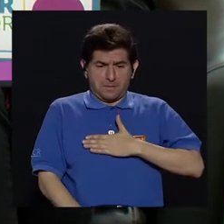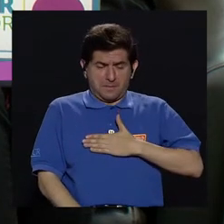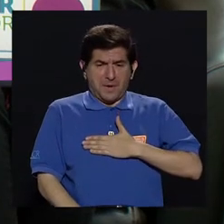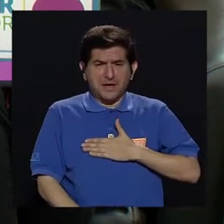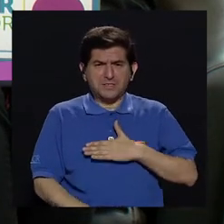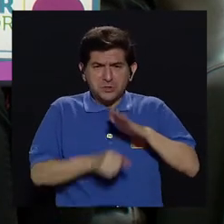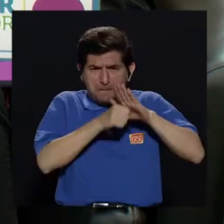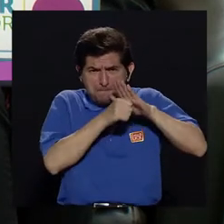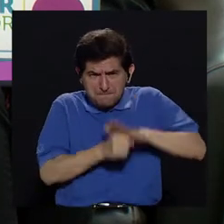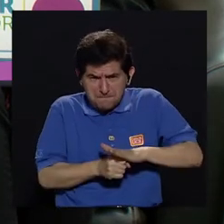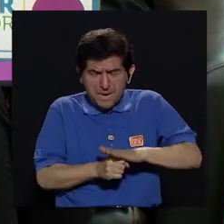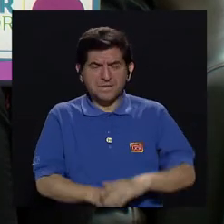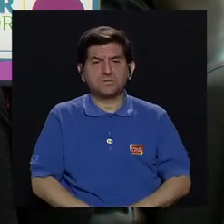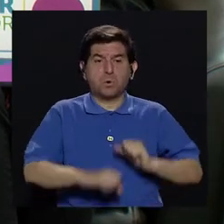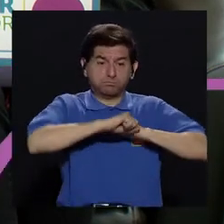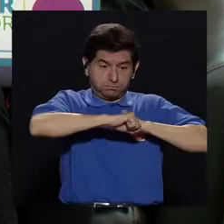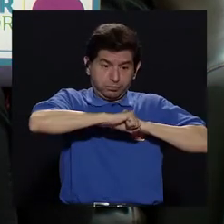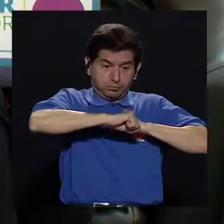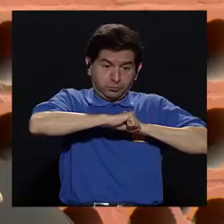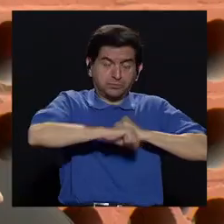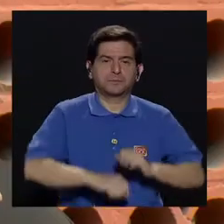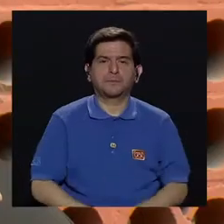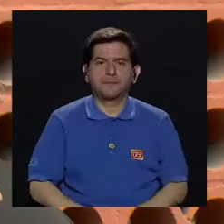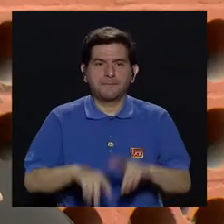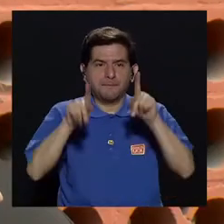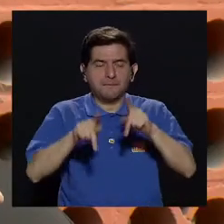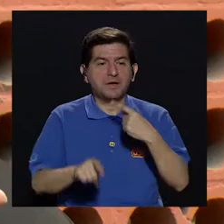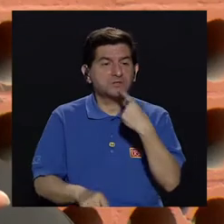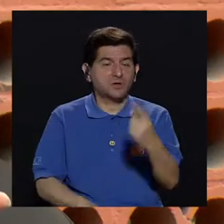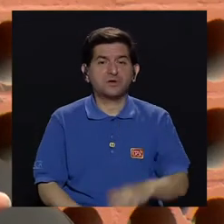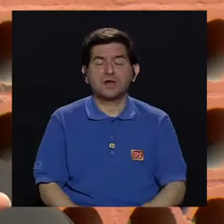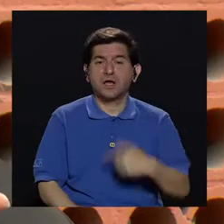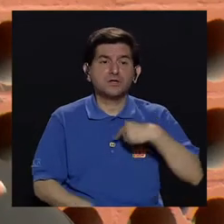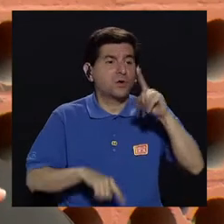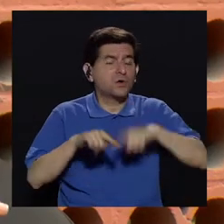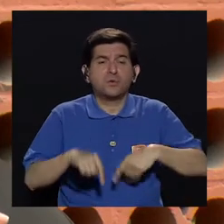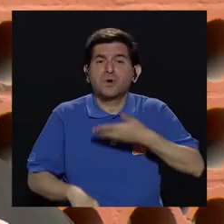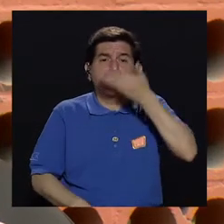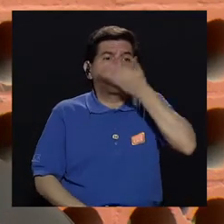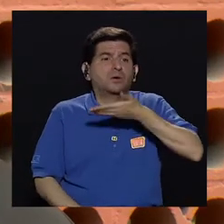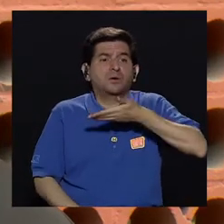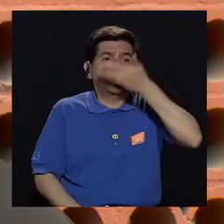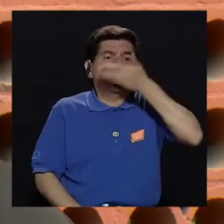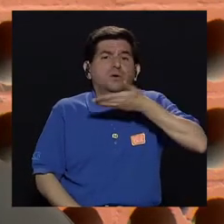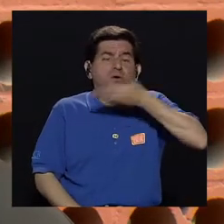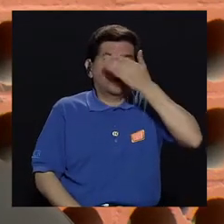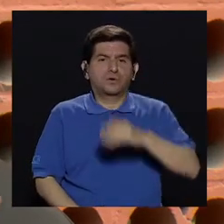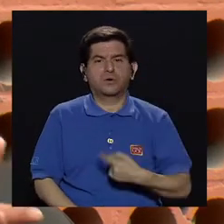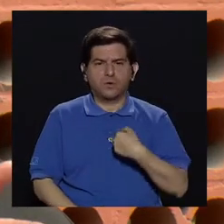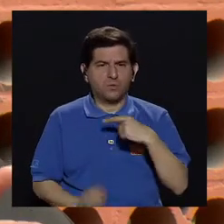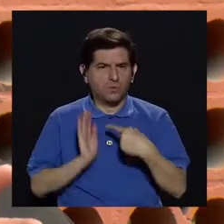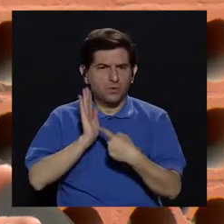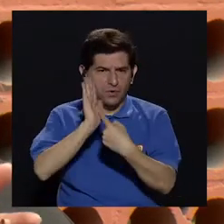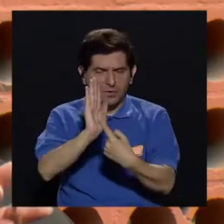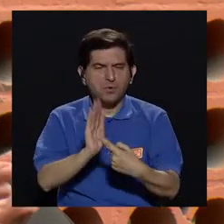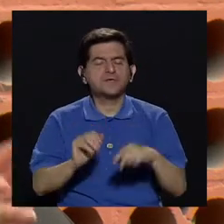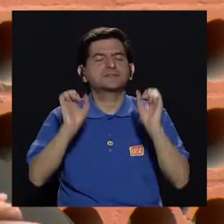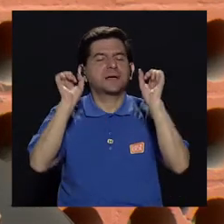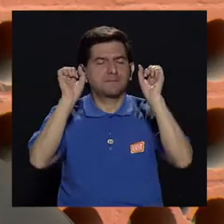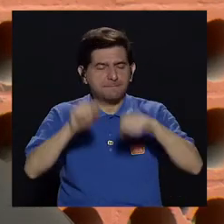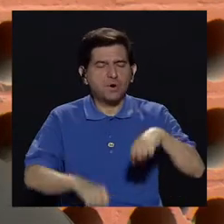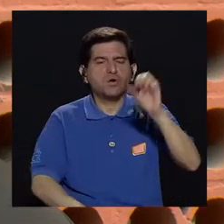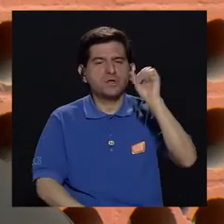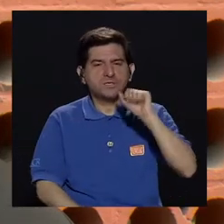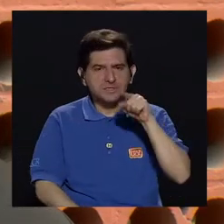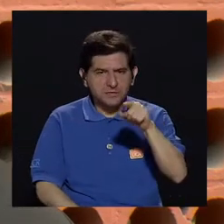tórax, la palpitación, la gente de repente te dice, es que no puedo respirar, entonces es donde uno le hace ver, sí